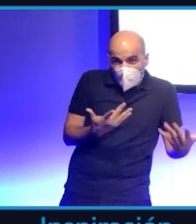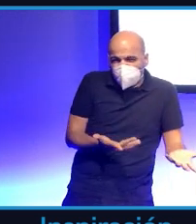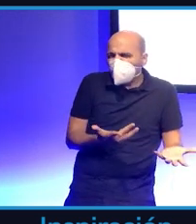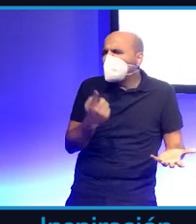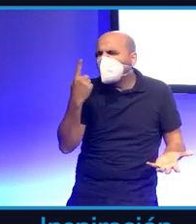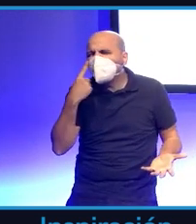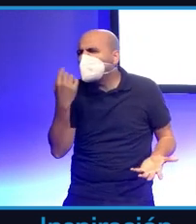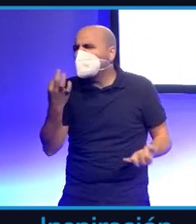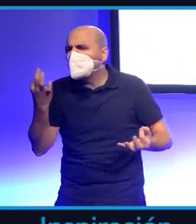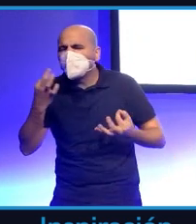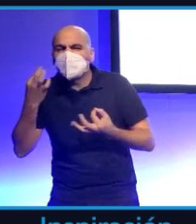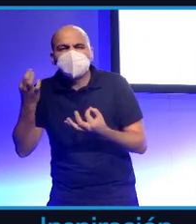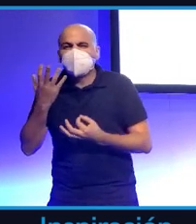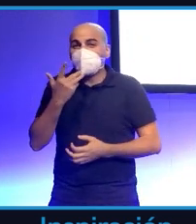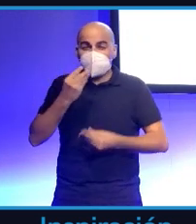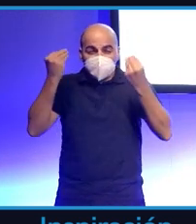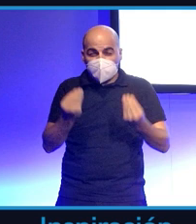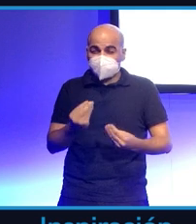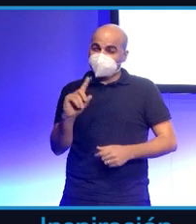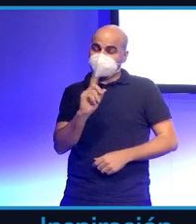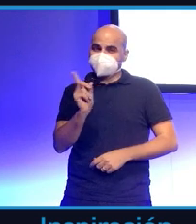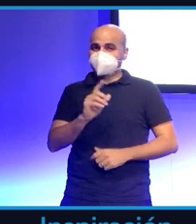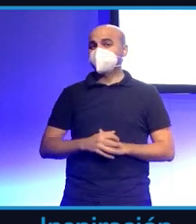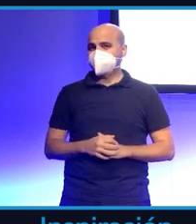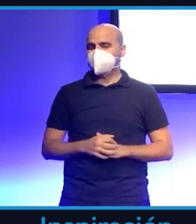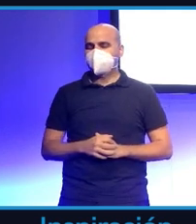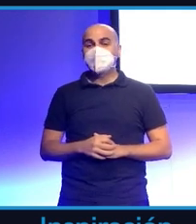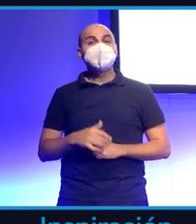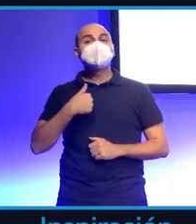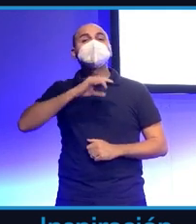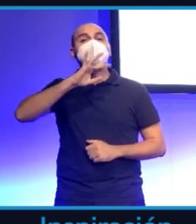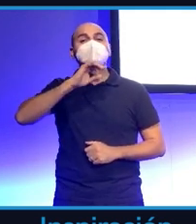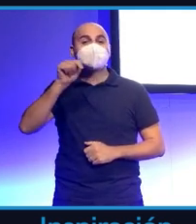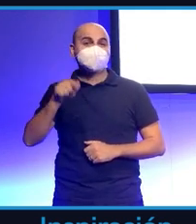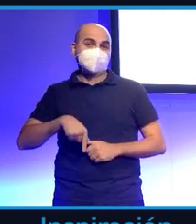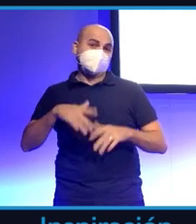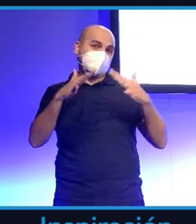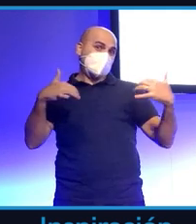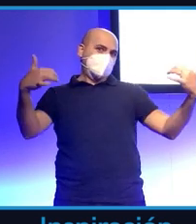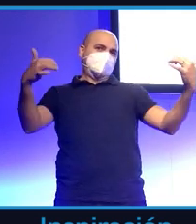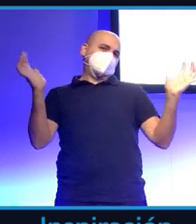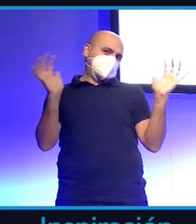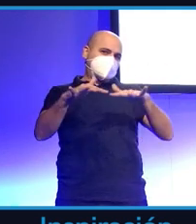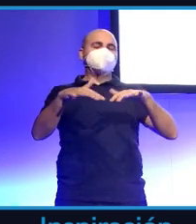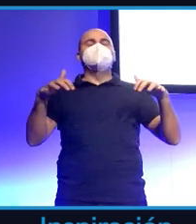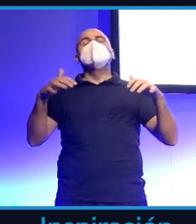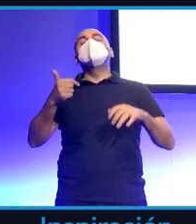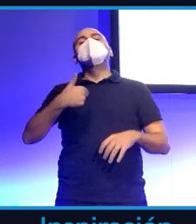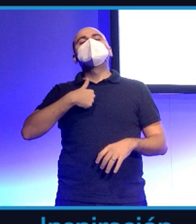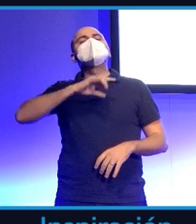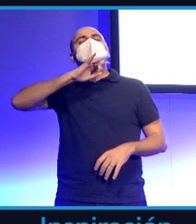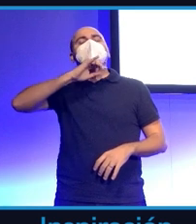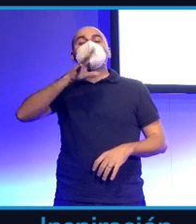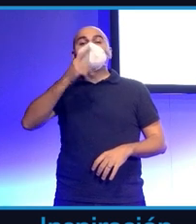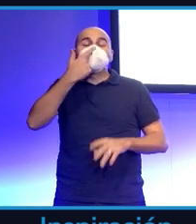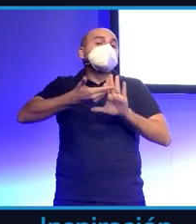Estoy muy contento de estar en este foro también porque hace años o hace muchos años me llamaban para dar